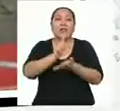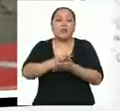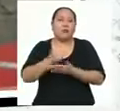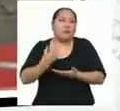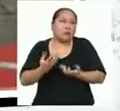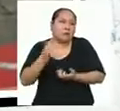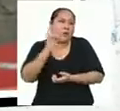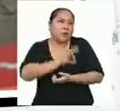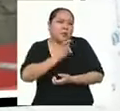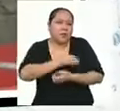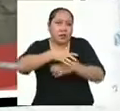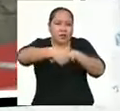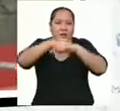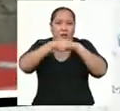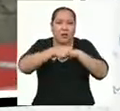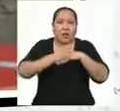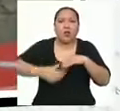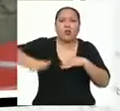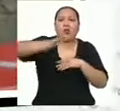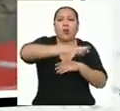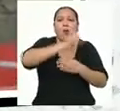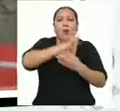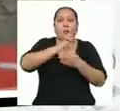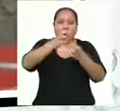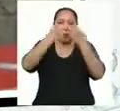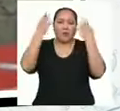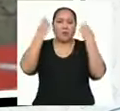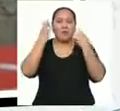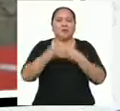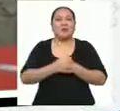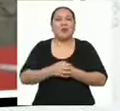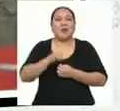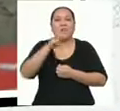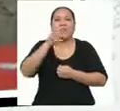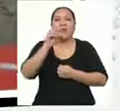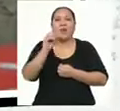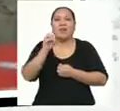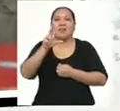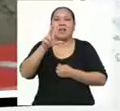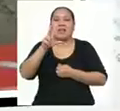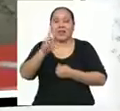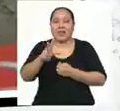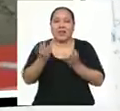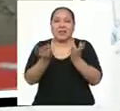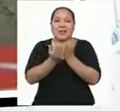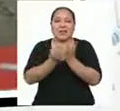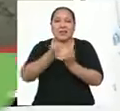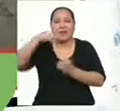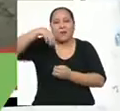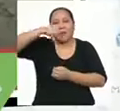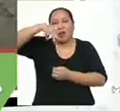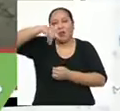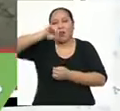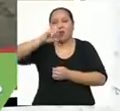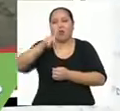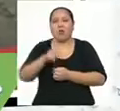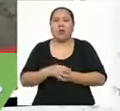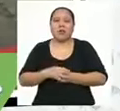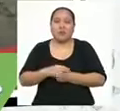aprovechar para mandar un saludo a toda mi promo de la Administración Educativa 2354, Manuel Enrique Cosa Torres.